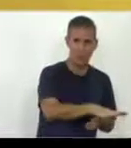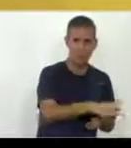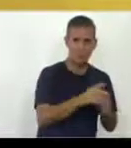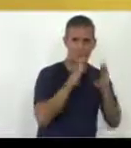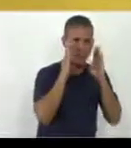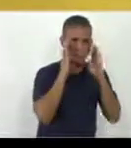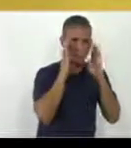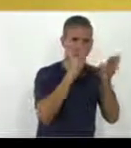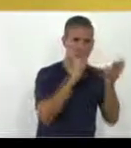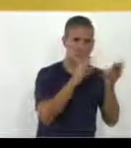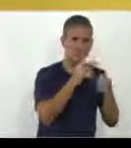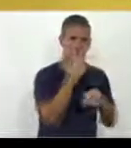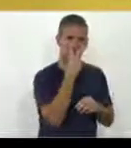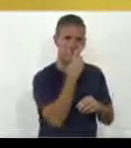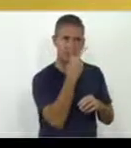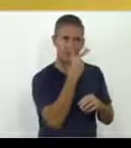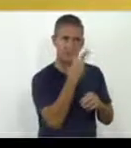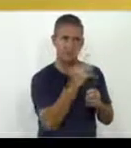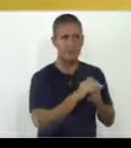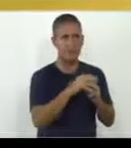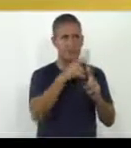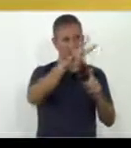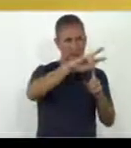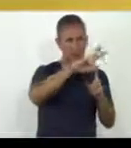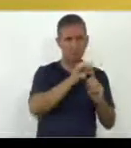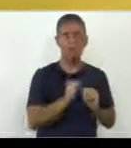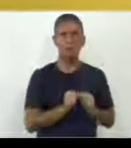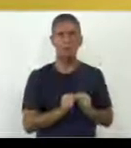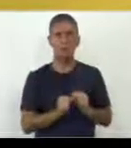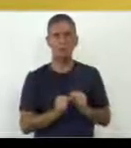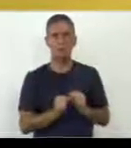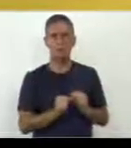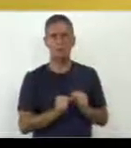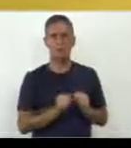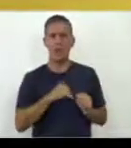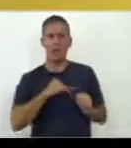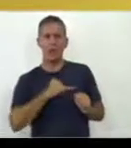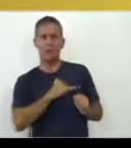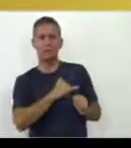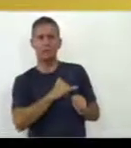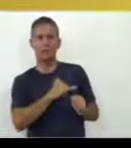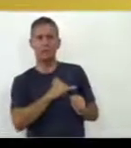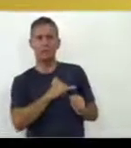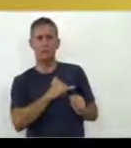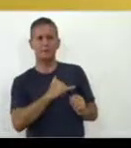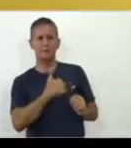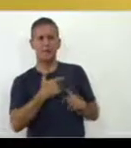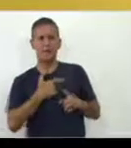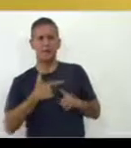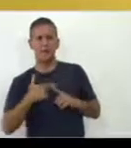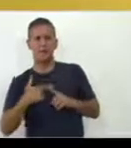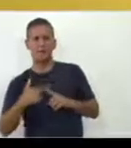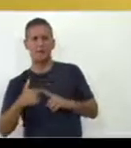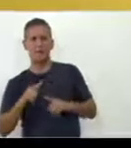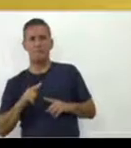la atención. E incluso un poco a distancia, en el que aparentemente quedan solos, pero usted no se desentiende, está